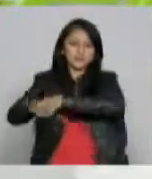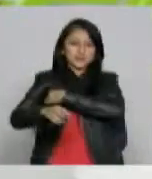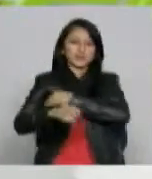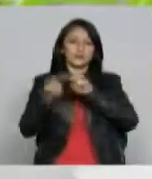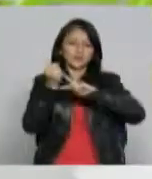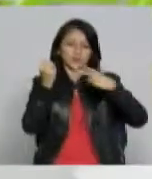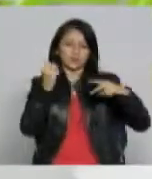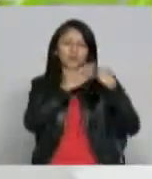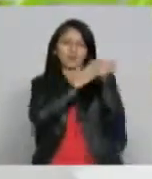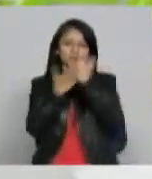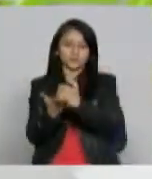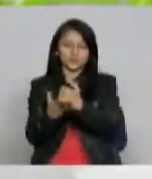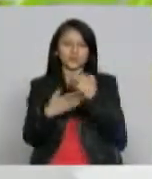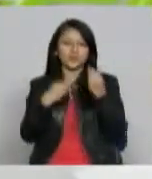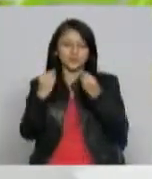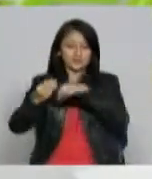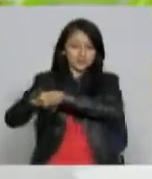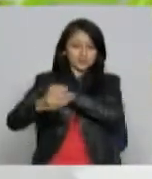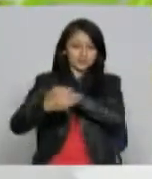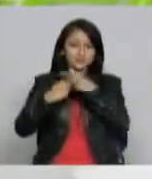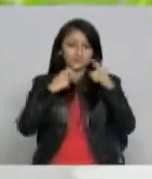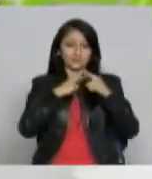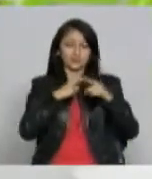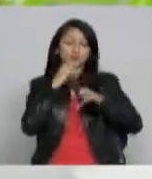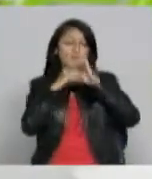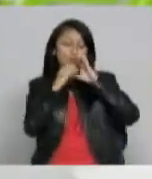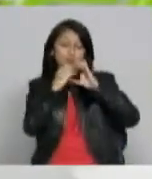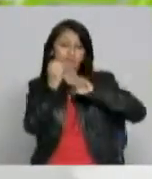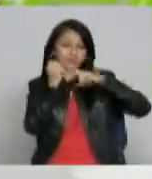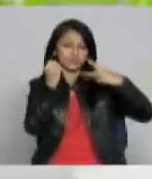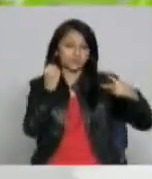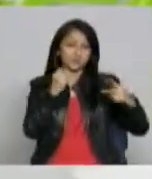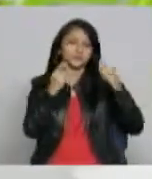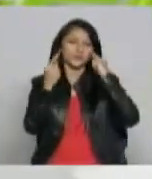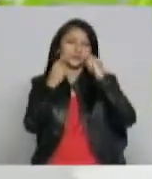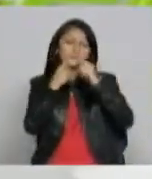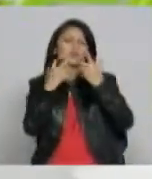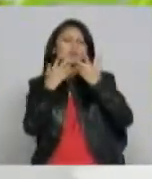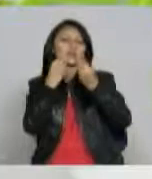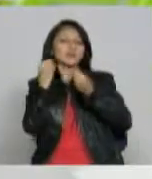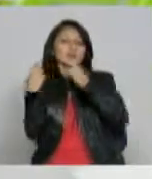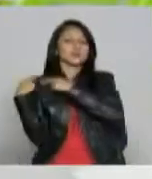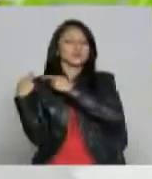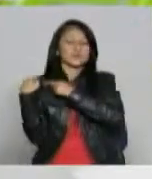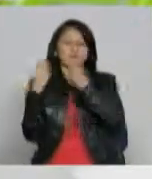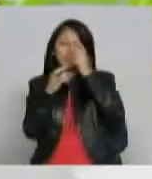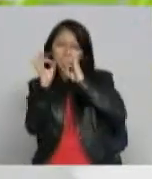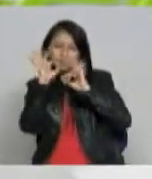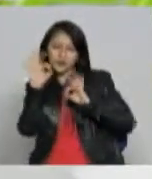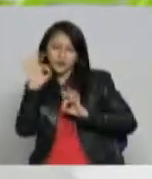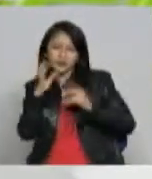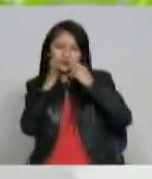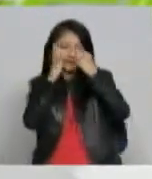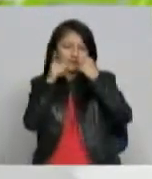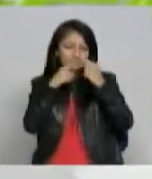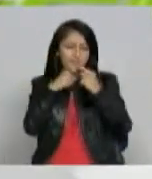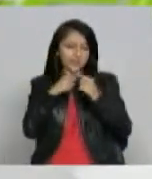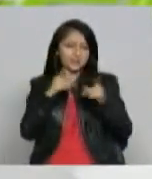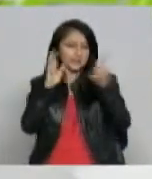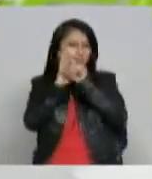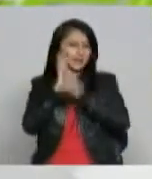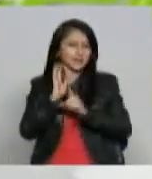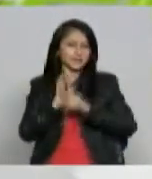Este Ministerio de las Tecnologías de la Información y la Comunicación es la entidad que se encarga de diseñar adoptar promover